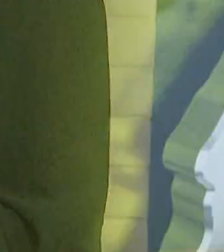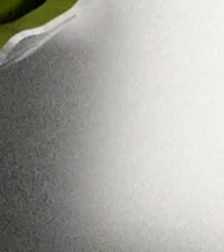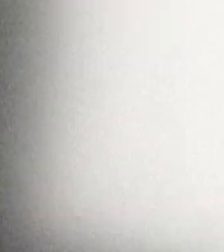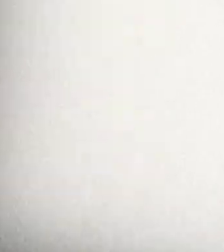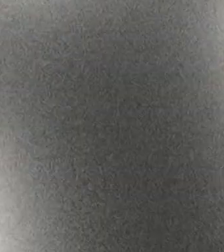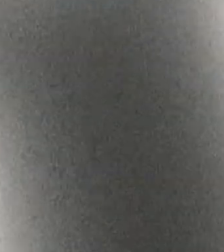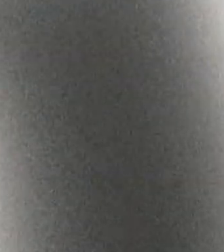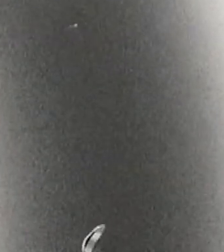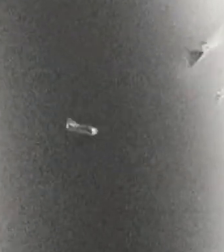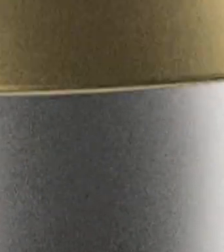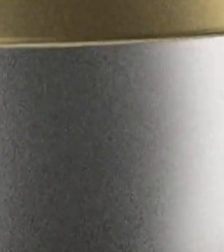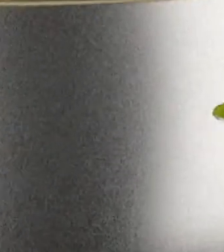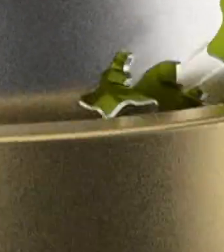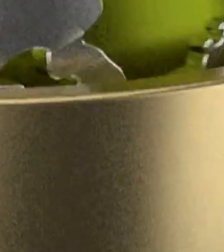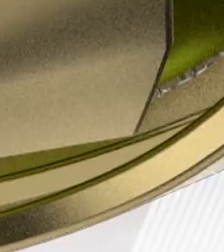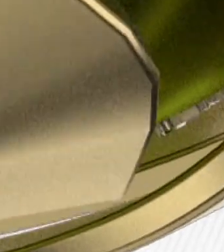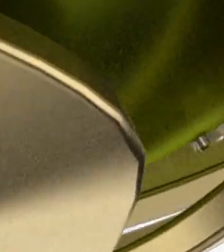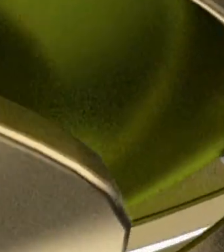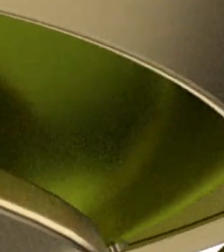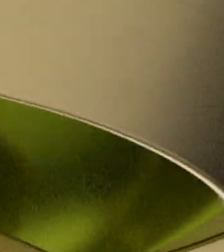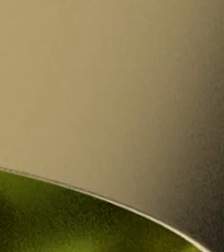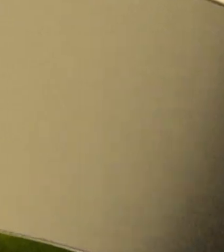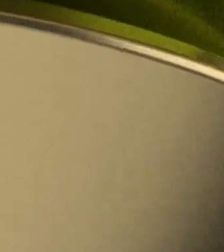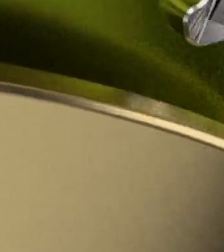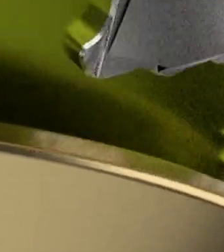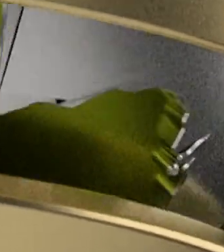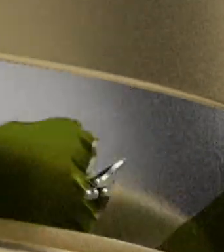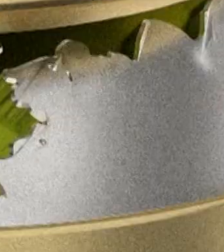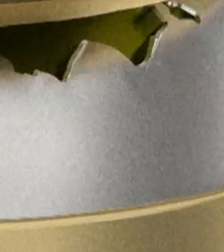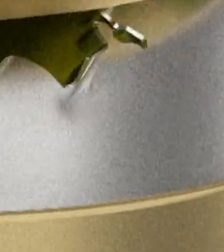Gracias. Gracias. Gracias. Gracias. Gracias. Gracias.